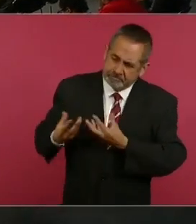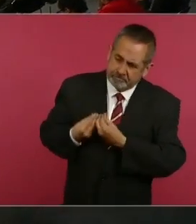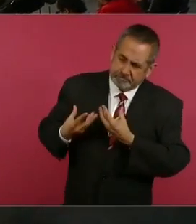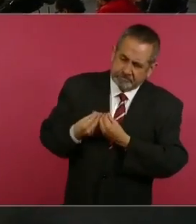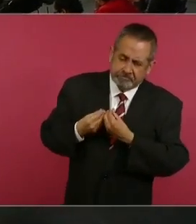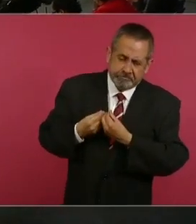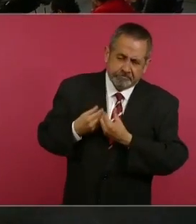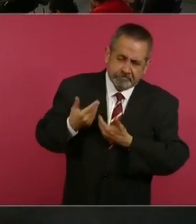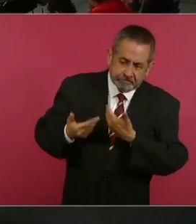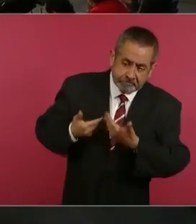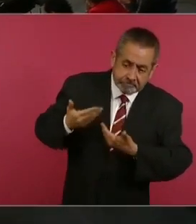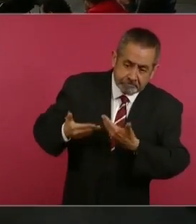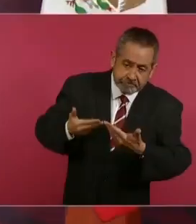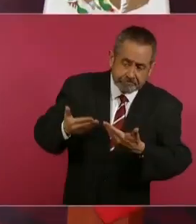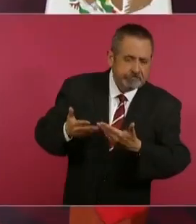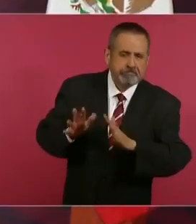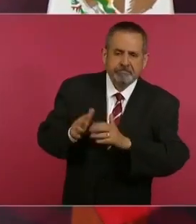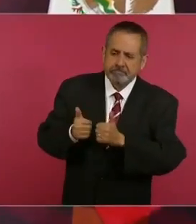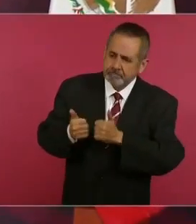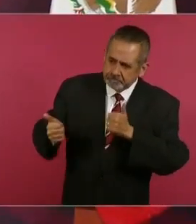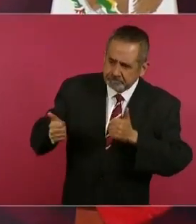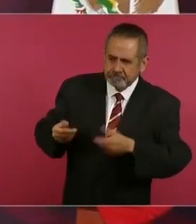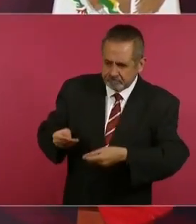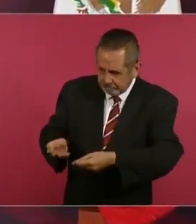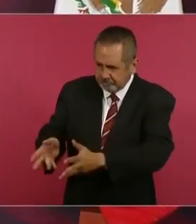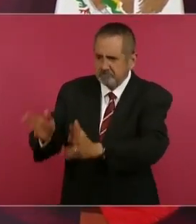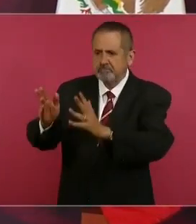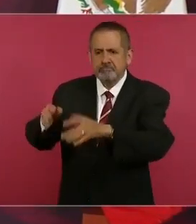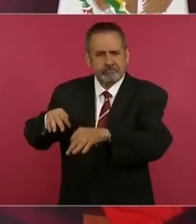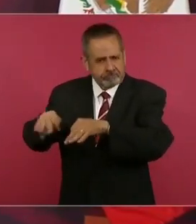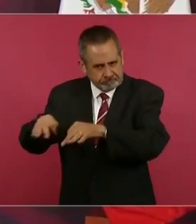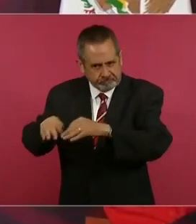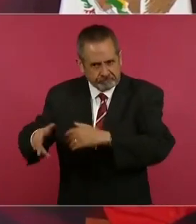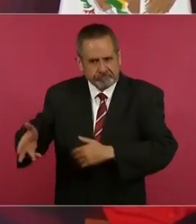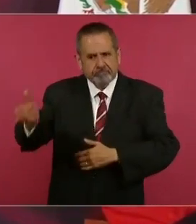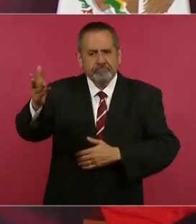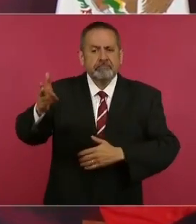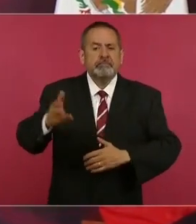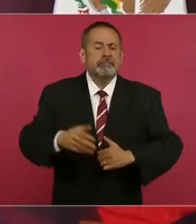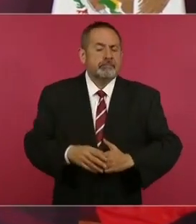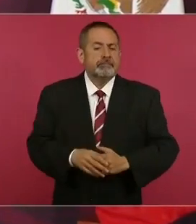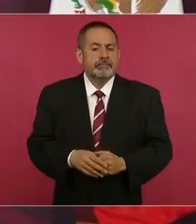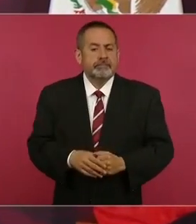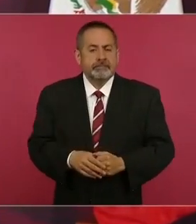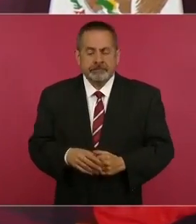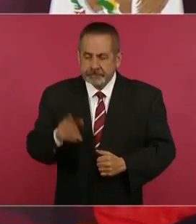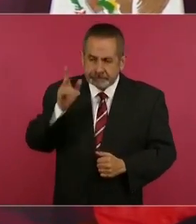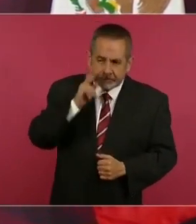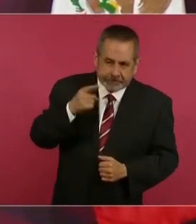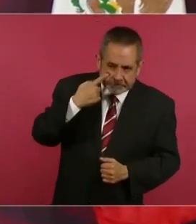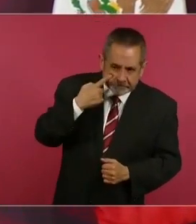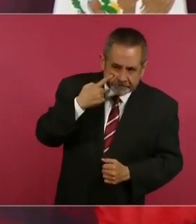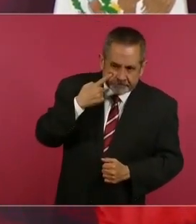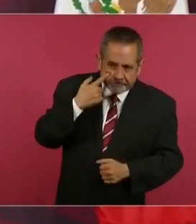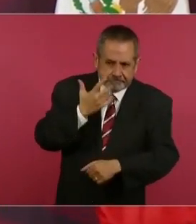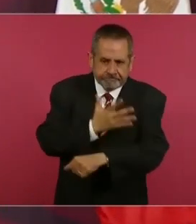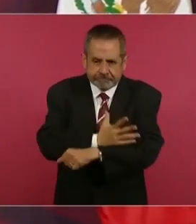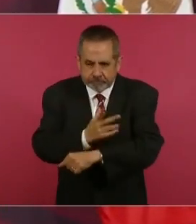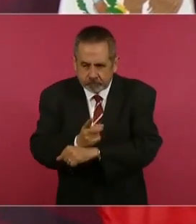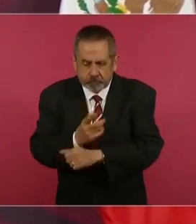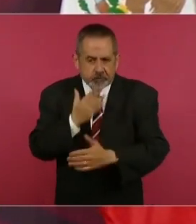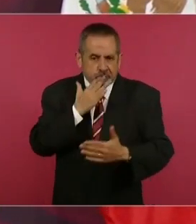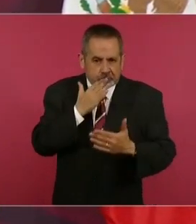después de un tiempo, pues ya que se prueban que son honestos,